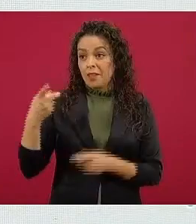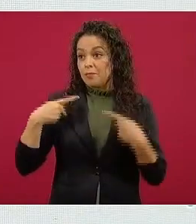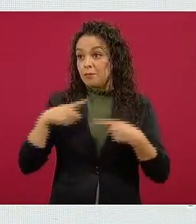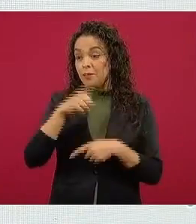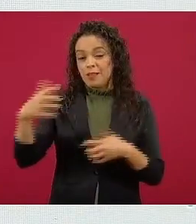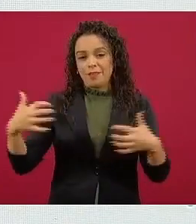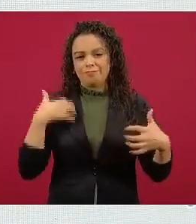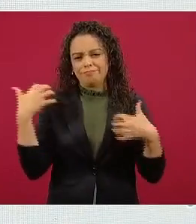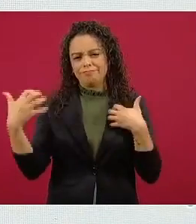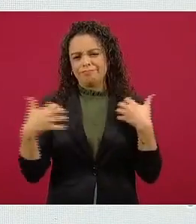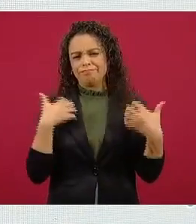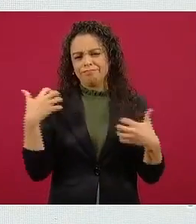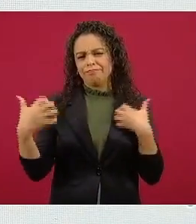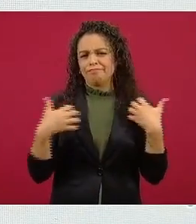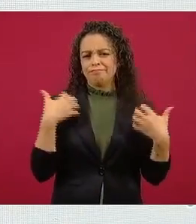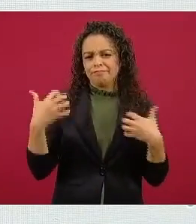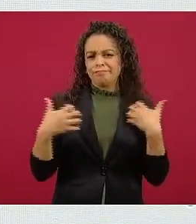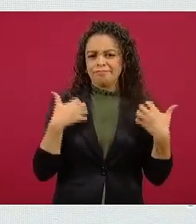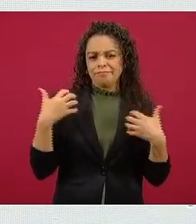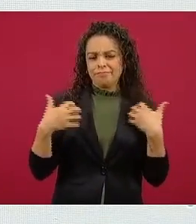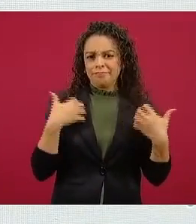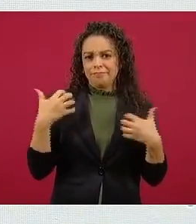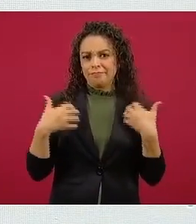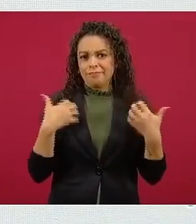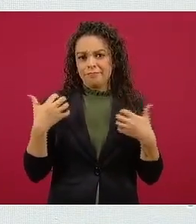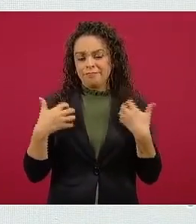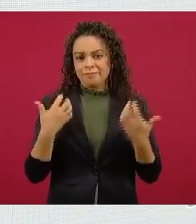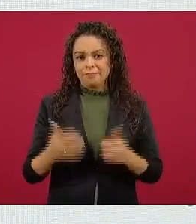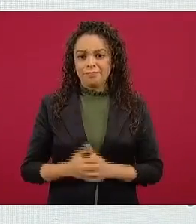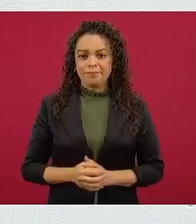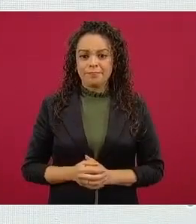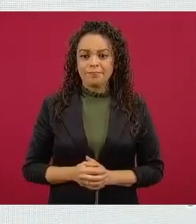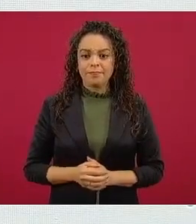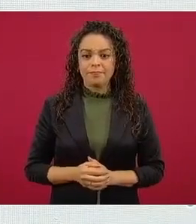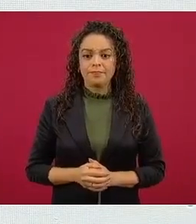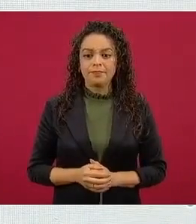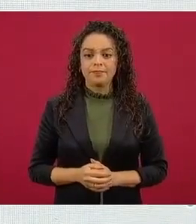a los intelectuales orgánicos o